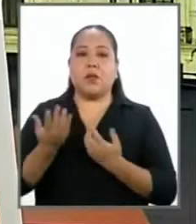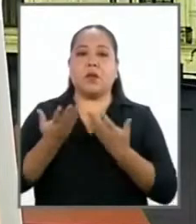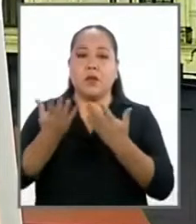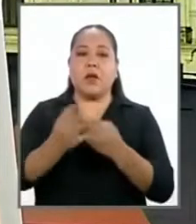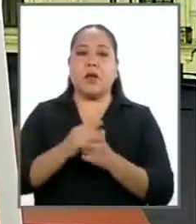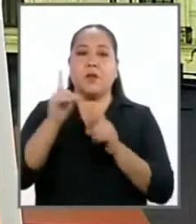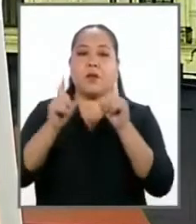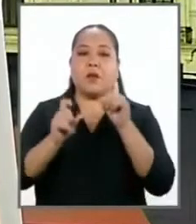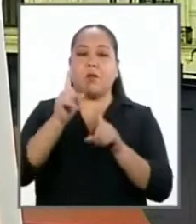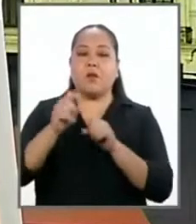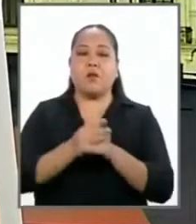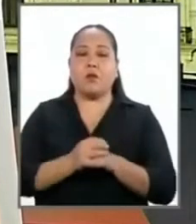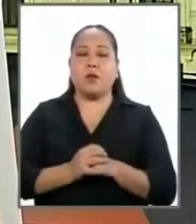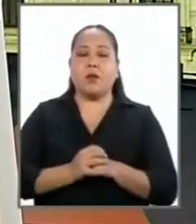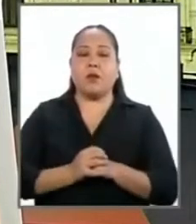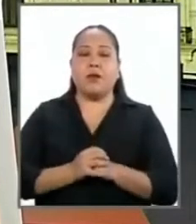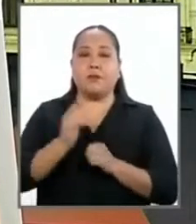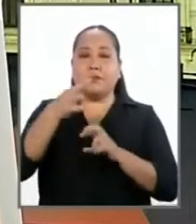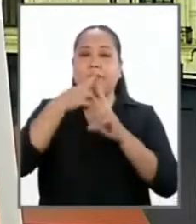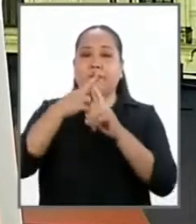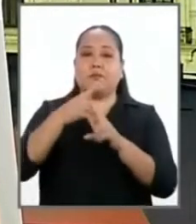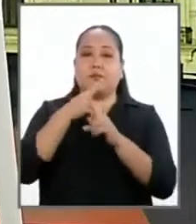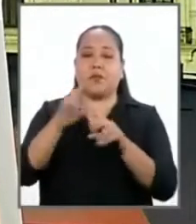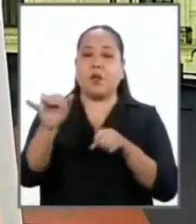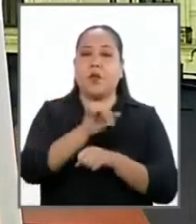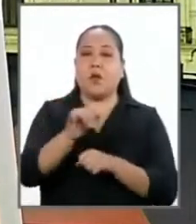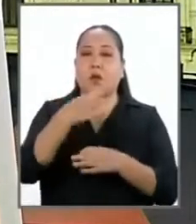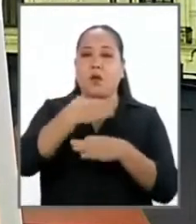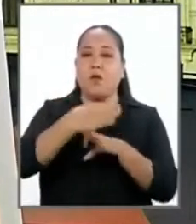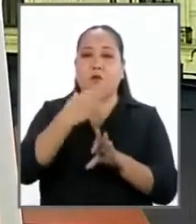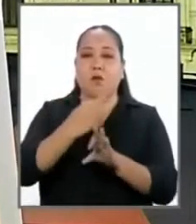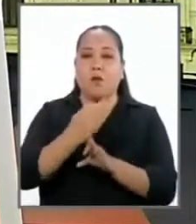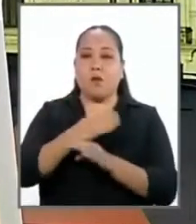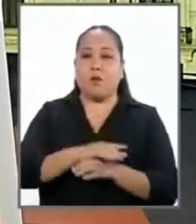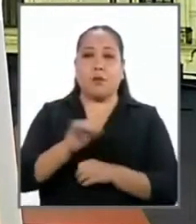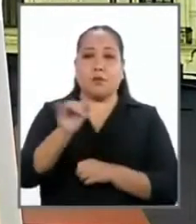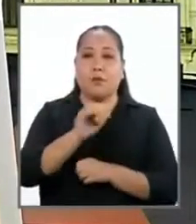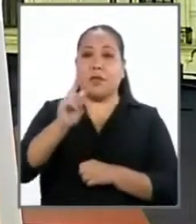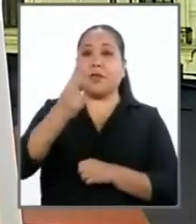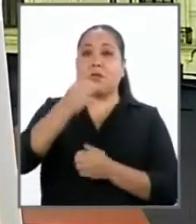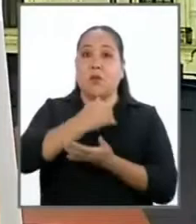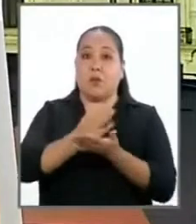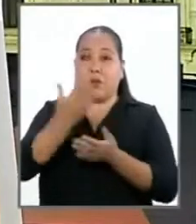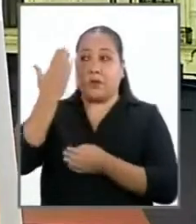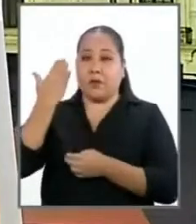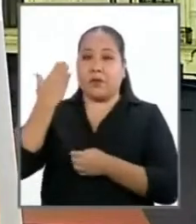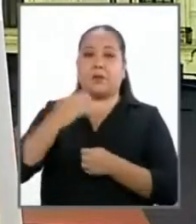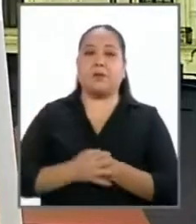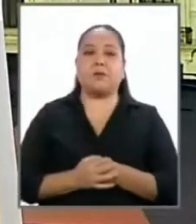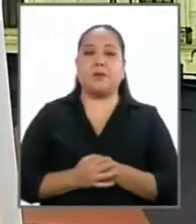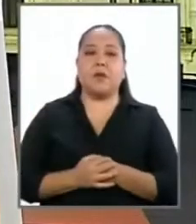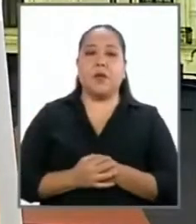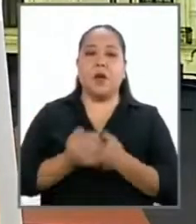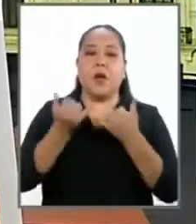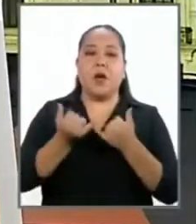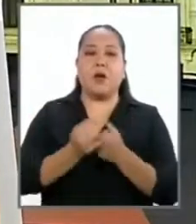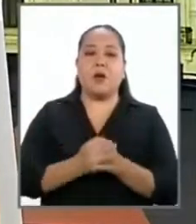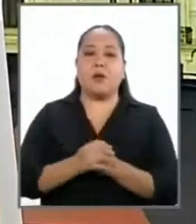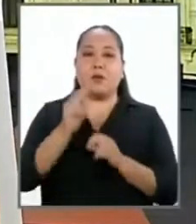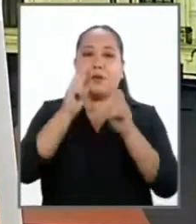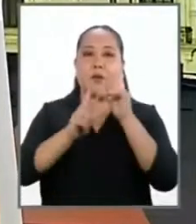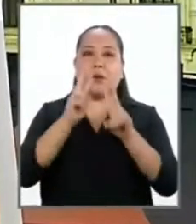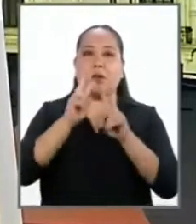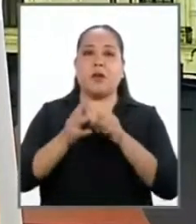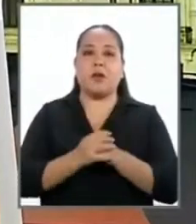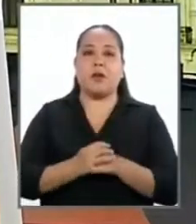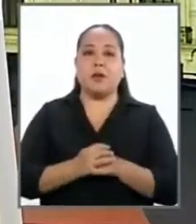la pregunta ciudadana a ser respondida con la misma mecánica que seguimos en el segundo bloque. Así que vamos a convocar al centro